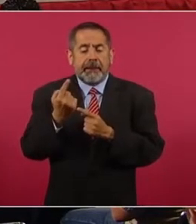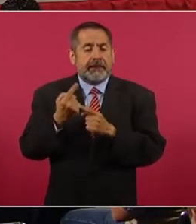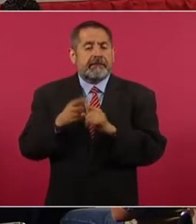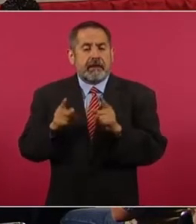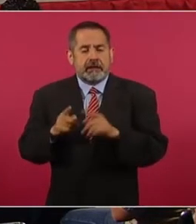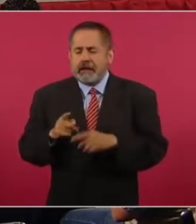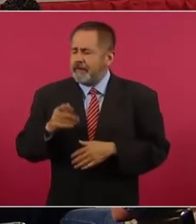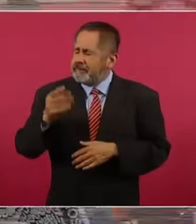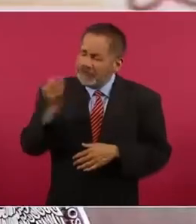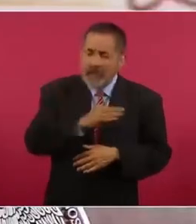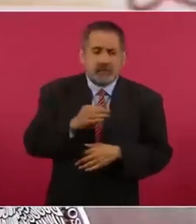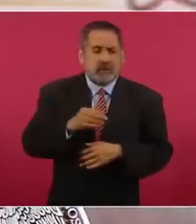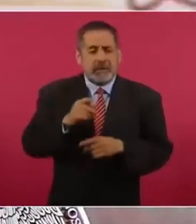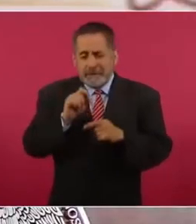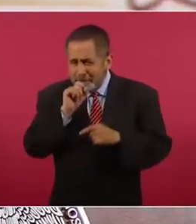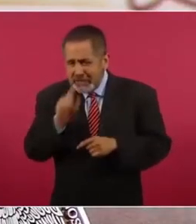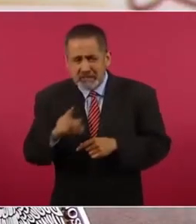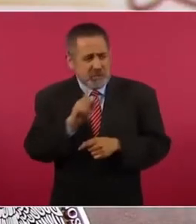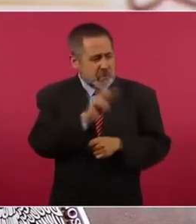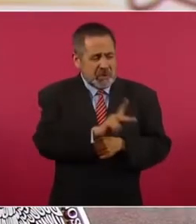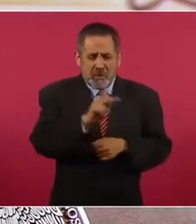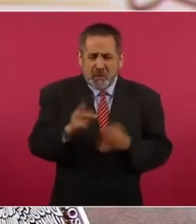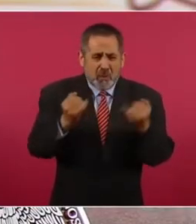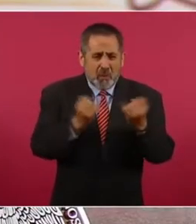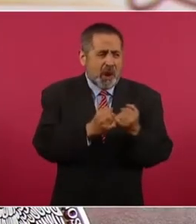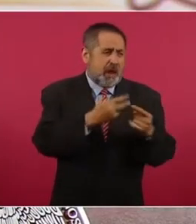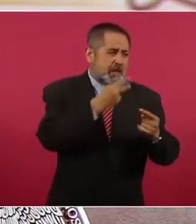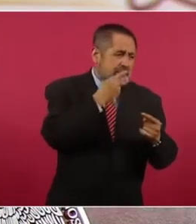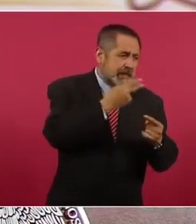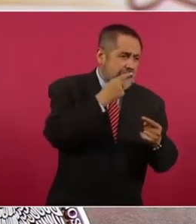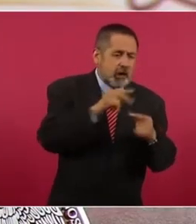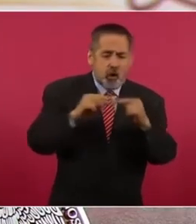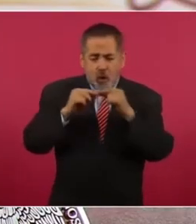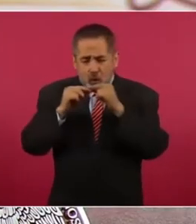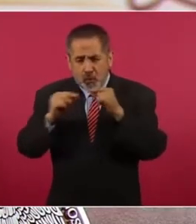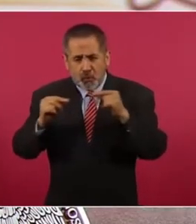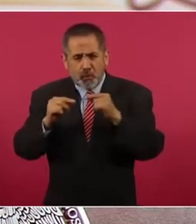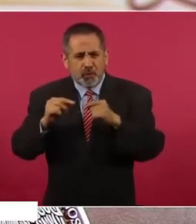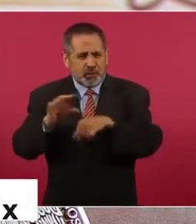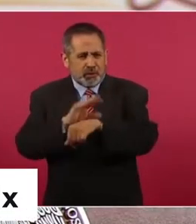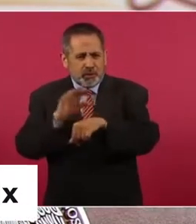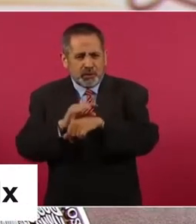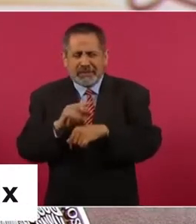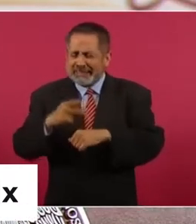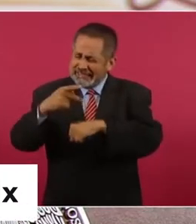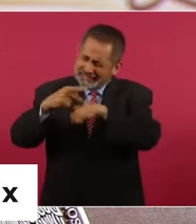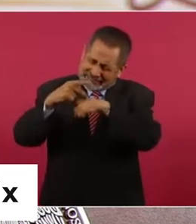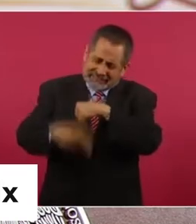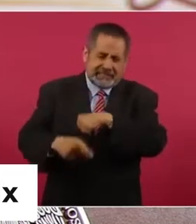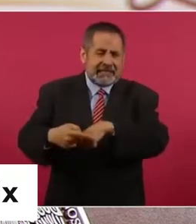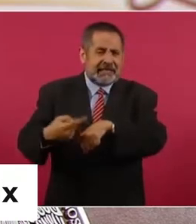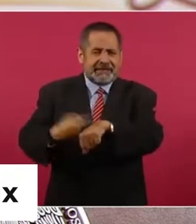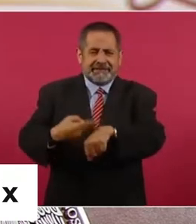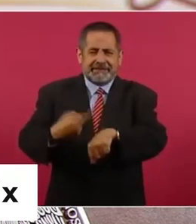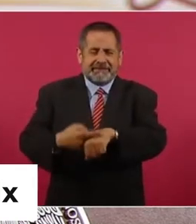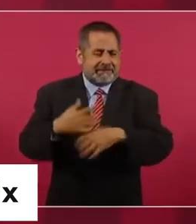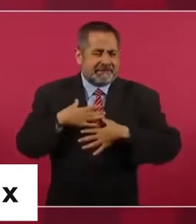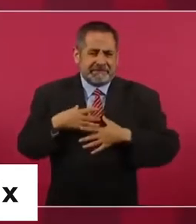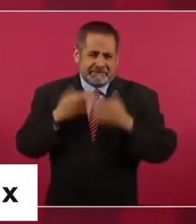vapores que producen vapeadores y cigarrillos electrónicos son dañinos para la salud. Pero no sólo eso.